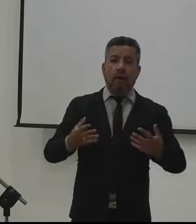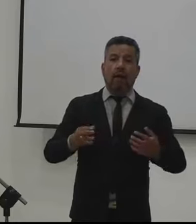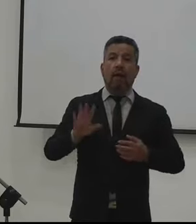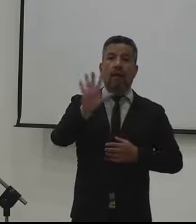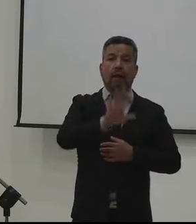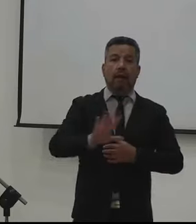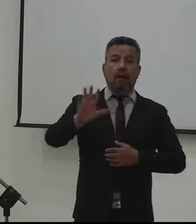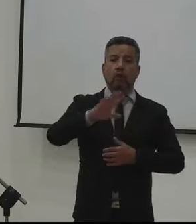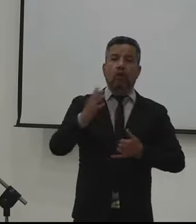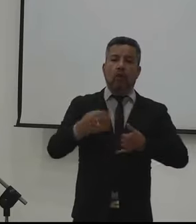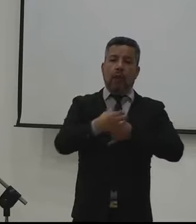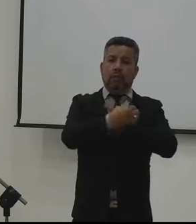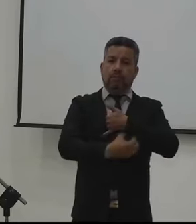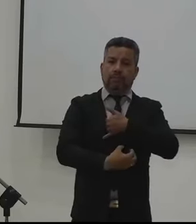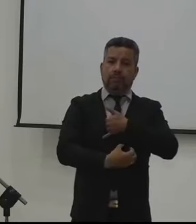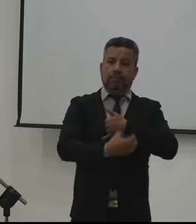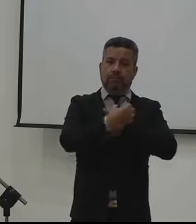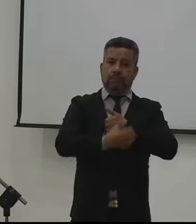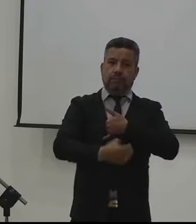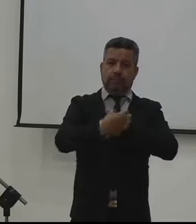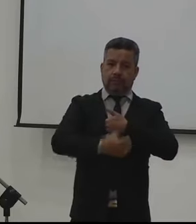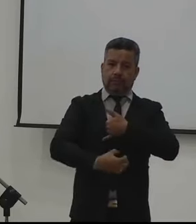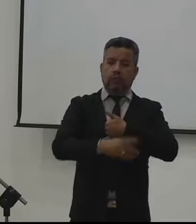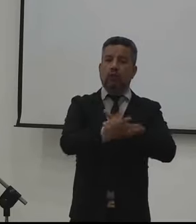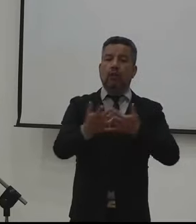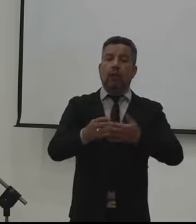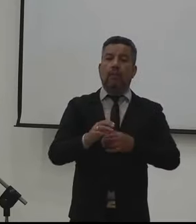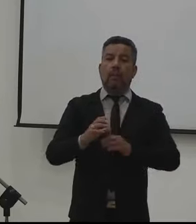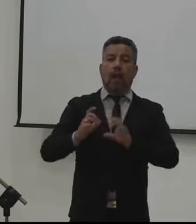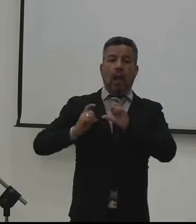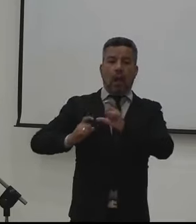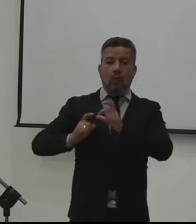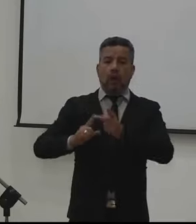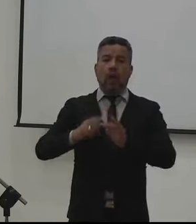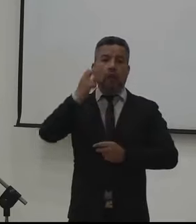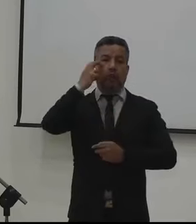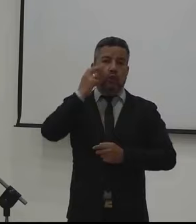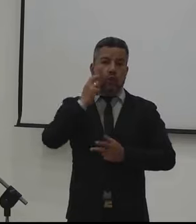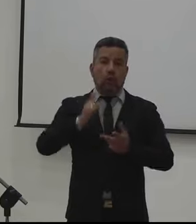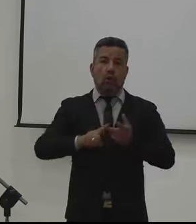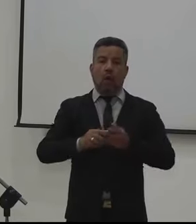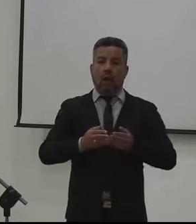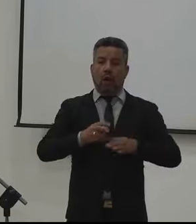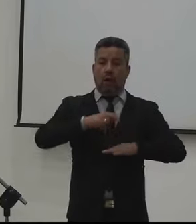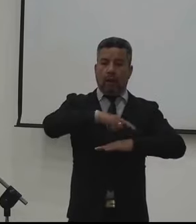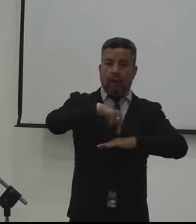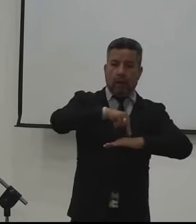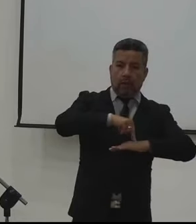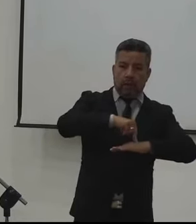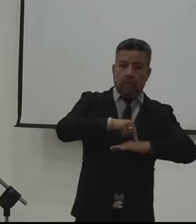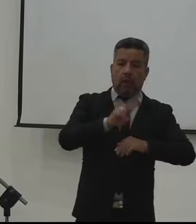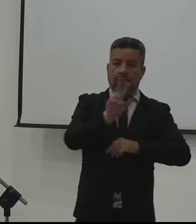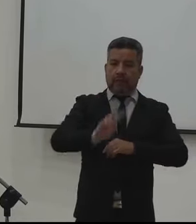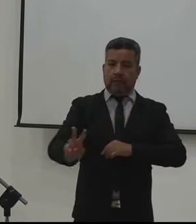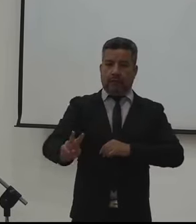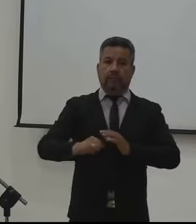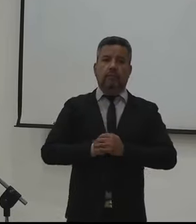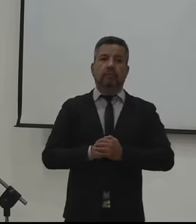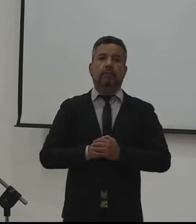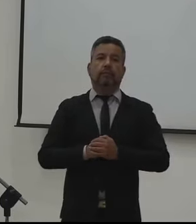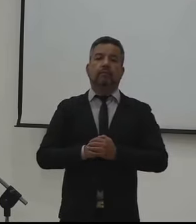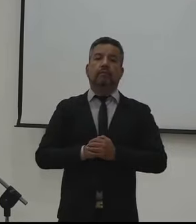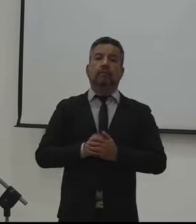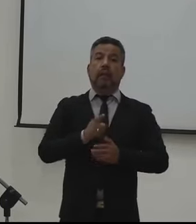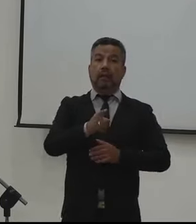corresponderá a la región pacífico conformada por los departamentos de Cauca Chocó Nariño y Valle